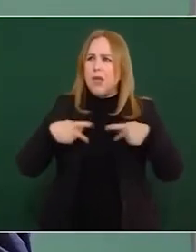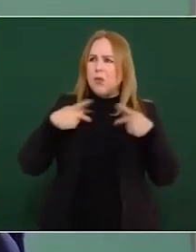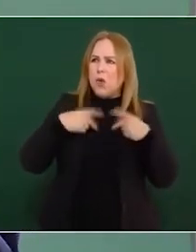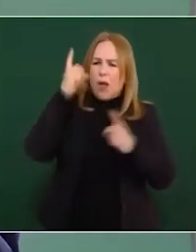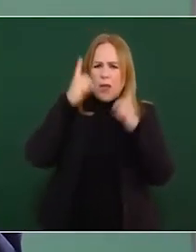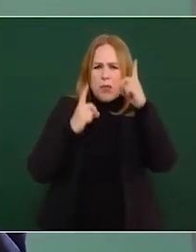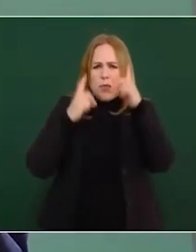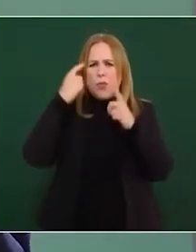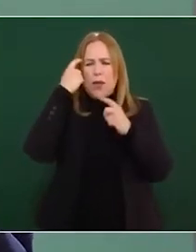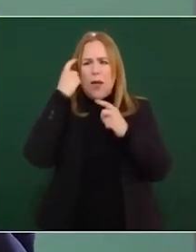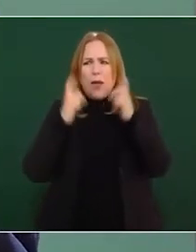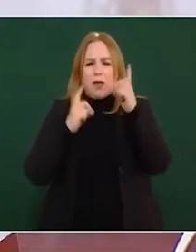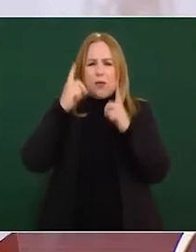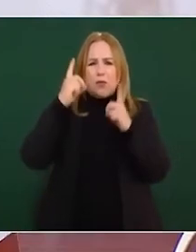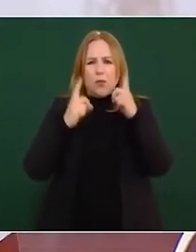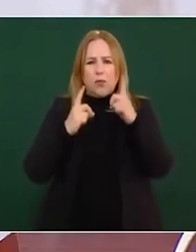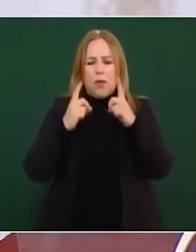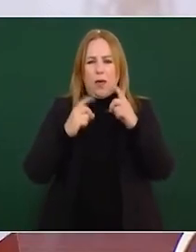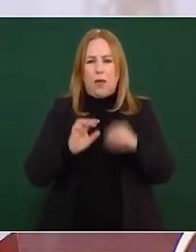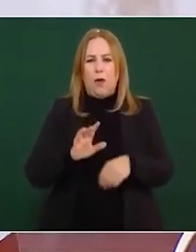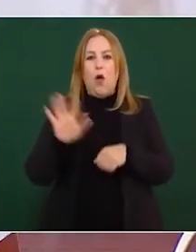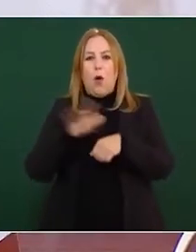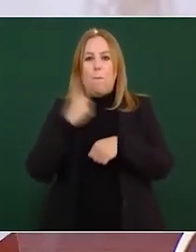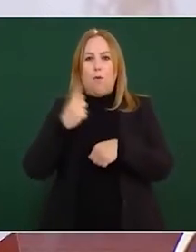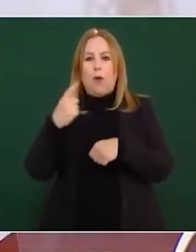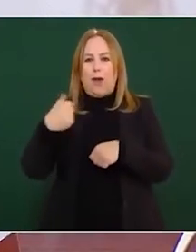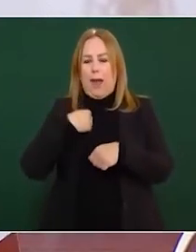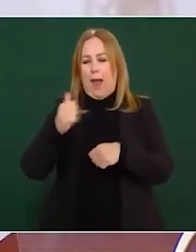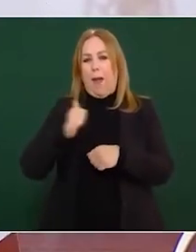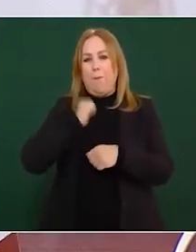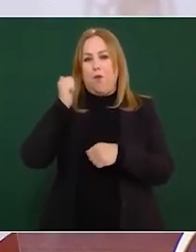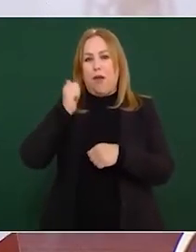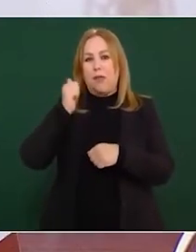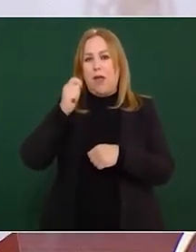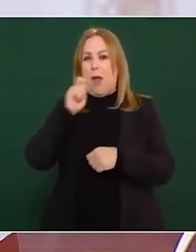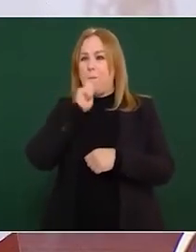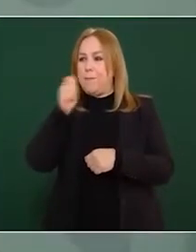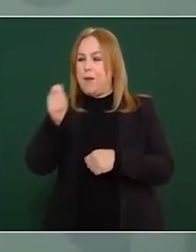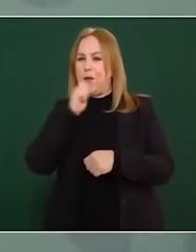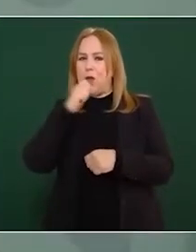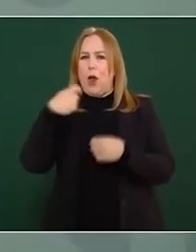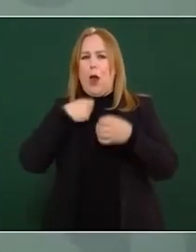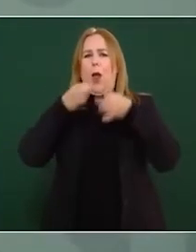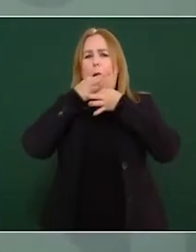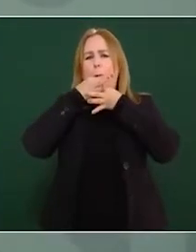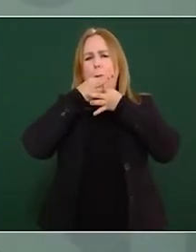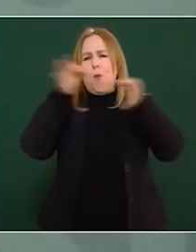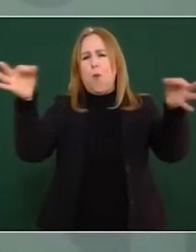máxima de lampa del periodismo que la calumnia cuando no mancha tizna